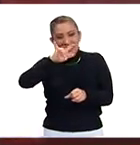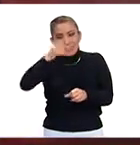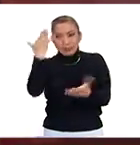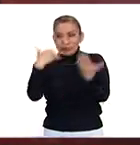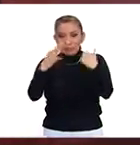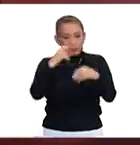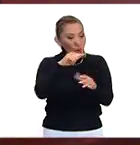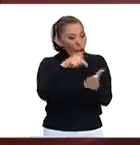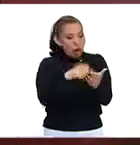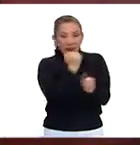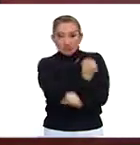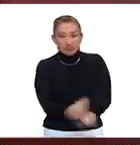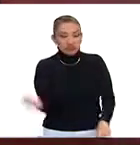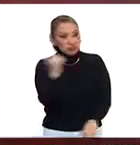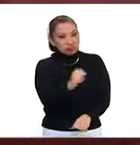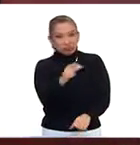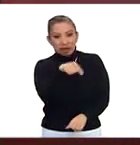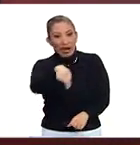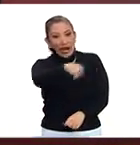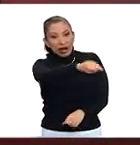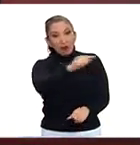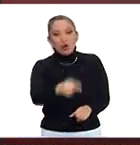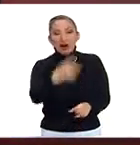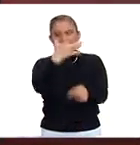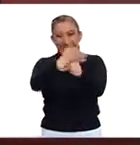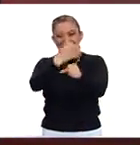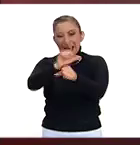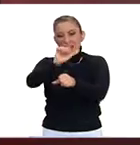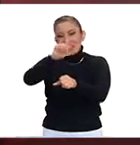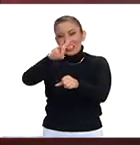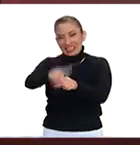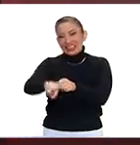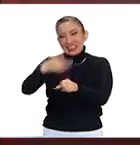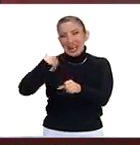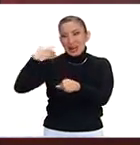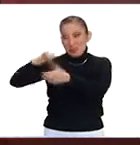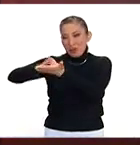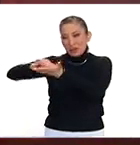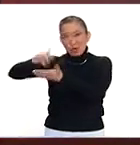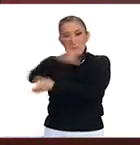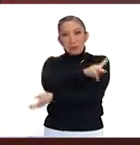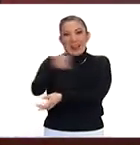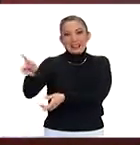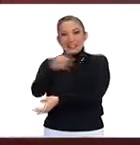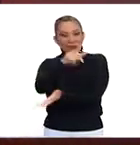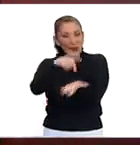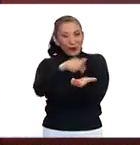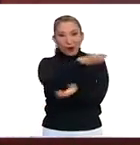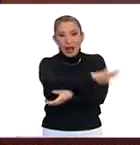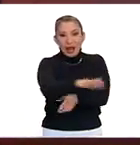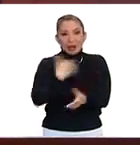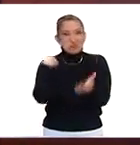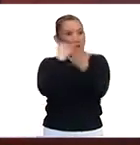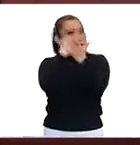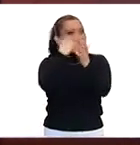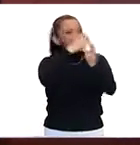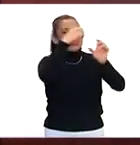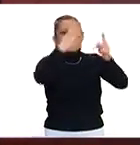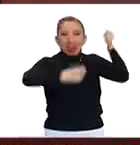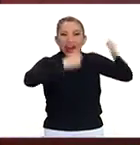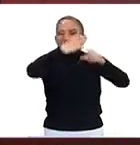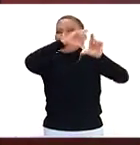predios ahí cuestan pues como si fuera la quinta avenida de Nueva York, una renta que llega a costar eso, las principales marcas, y sí,